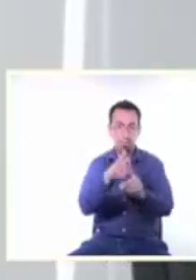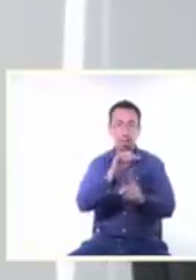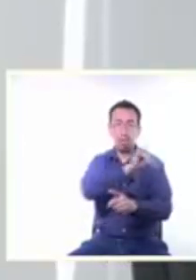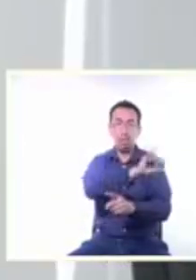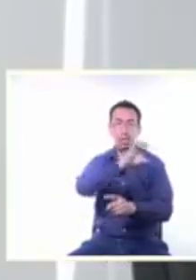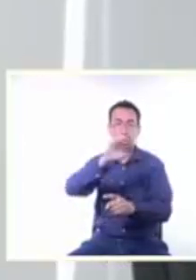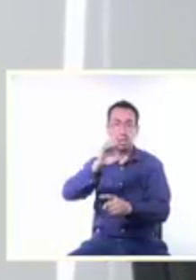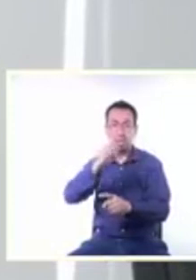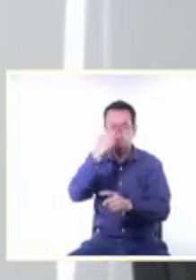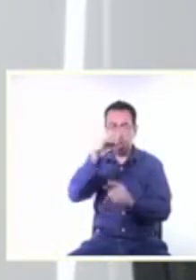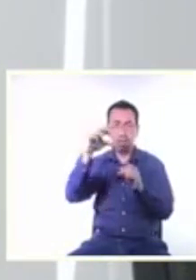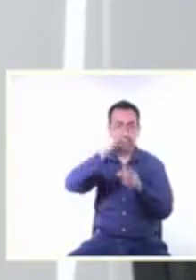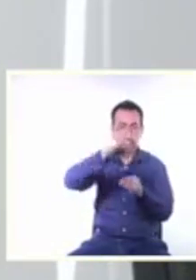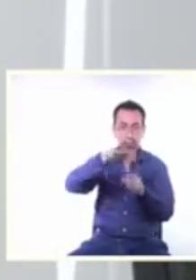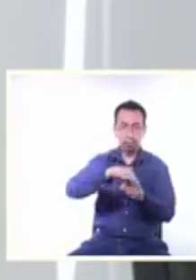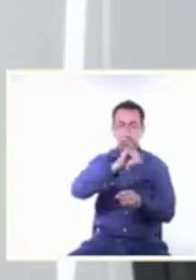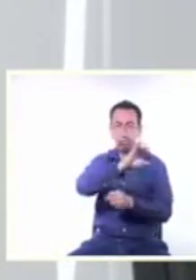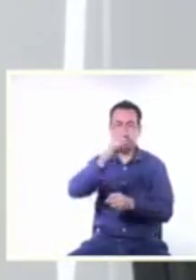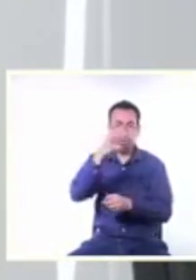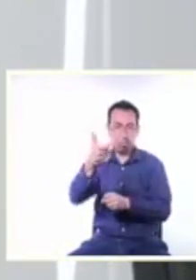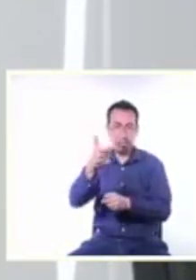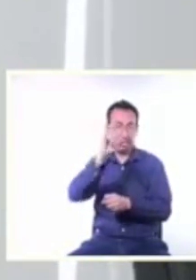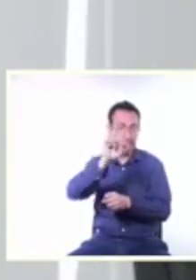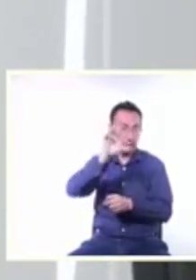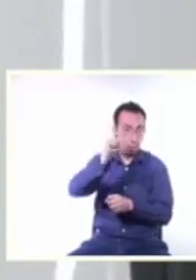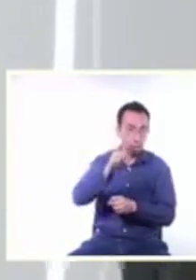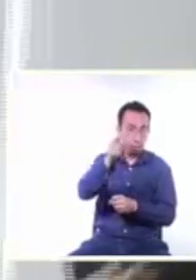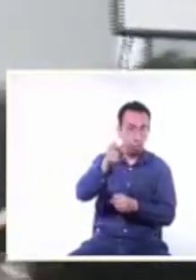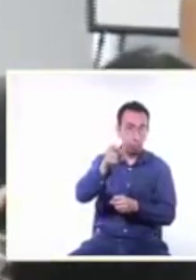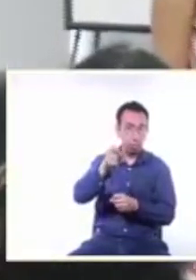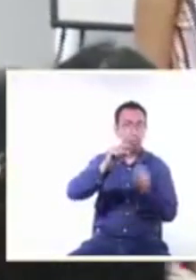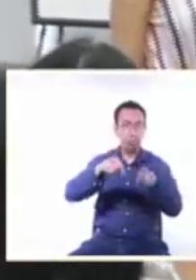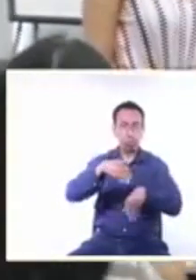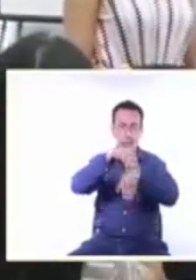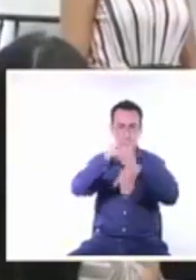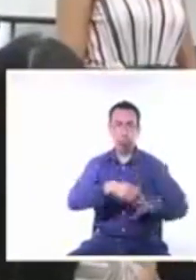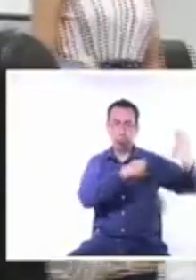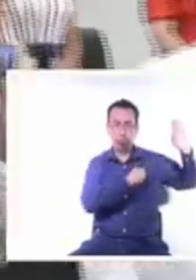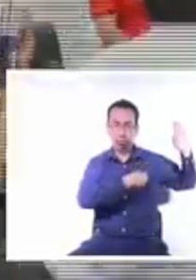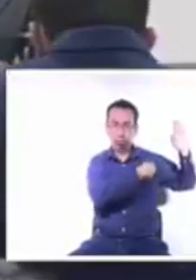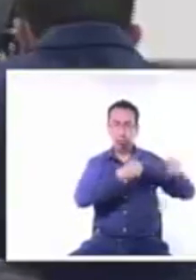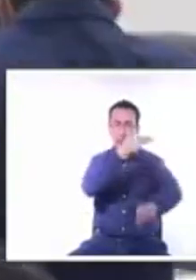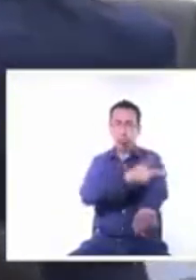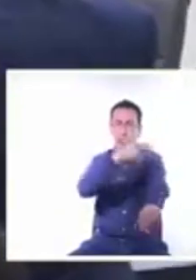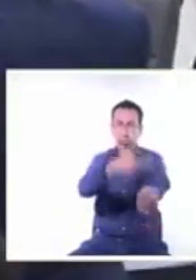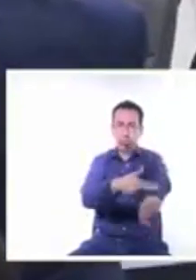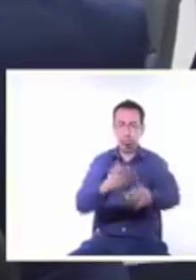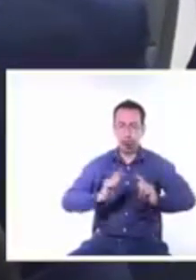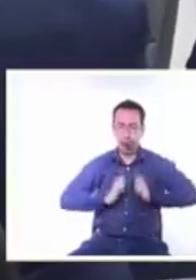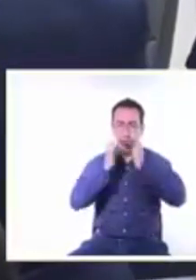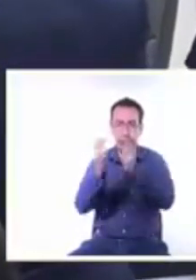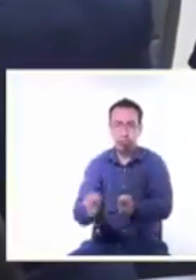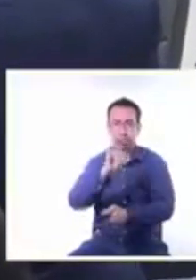instituciones y procedimientos electorales para el estado de Guanajuato y desempeñar leal y patrióticamente el cargo que ha sido